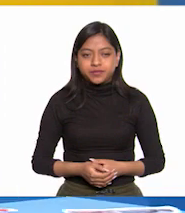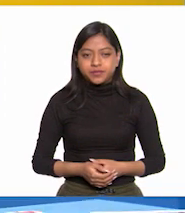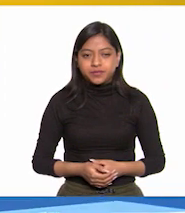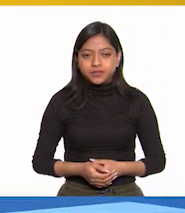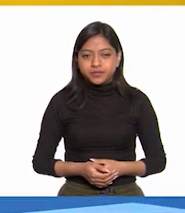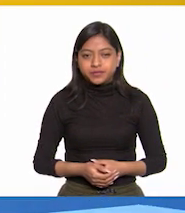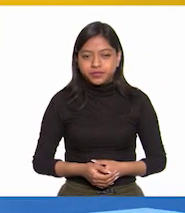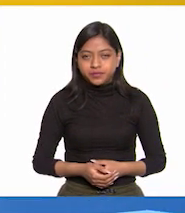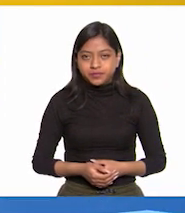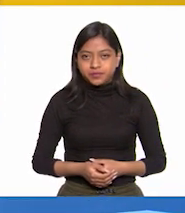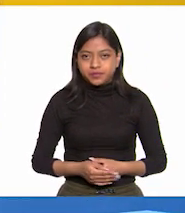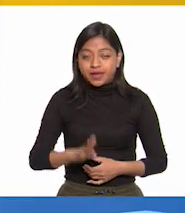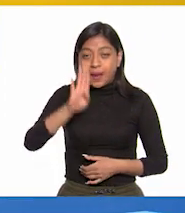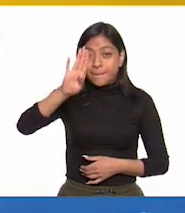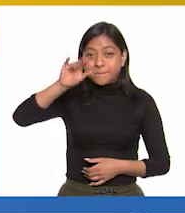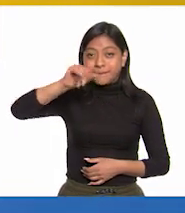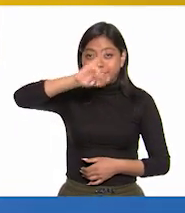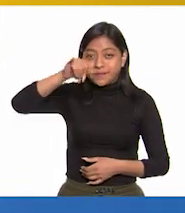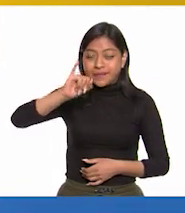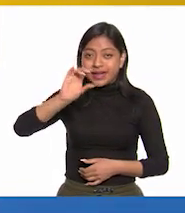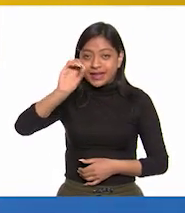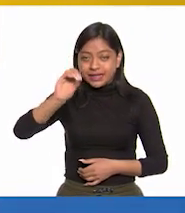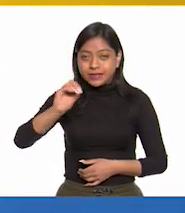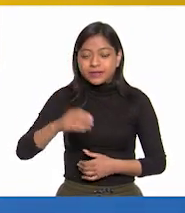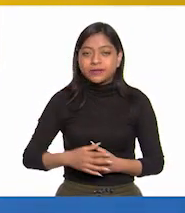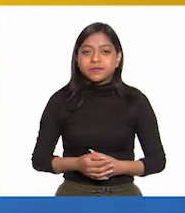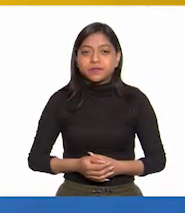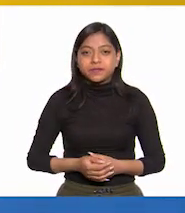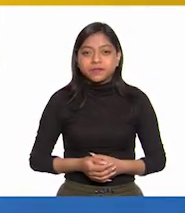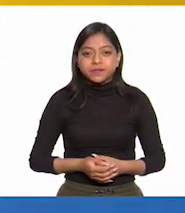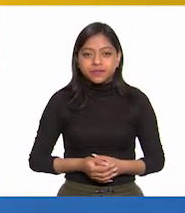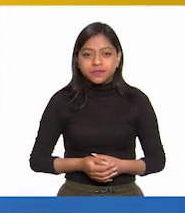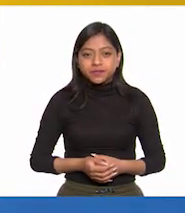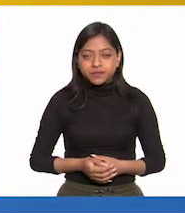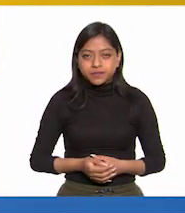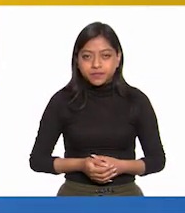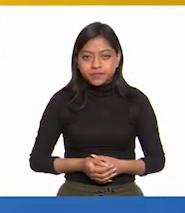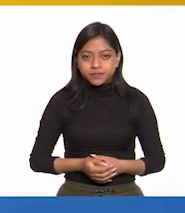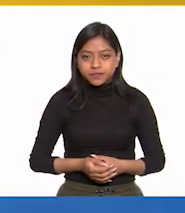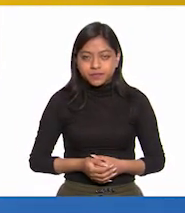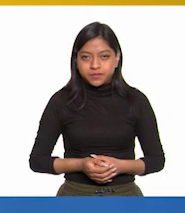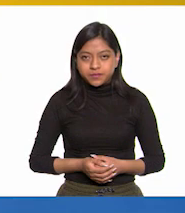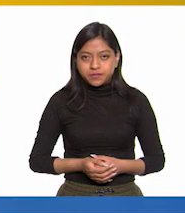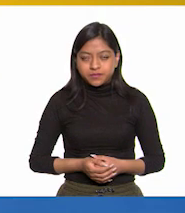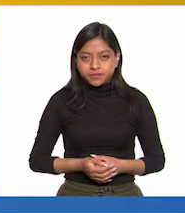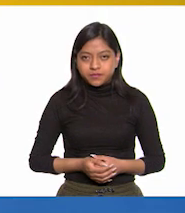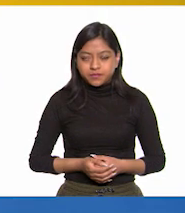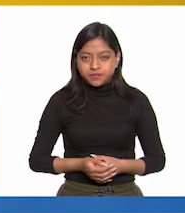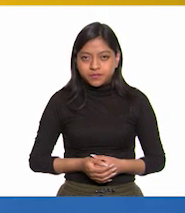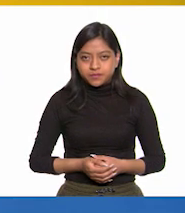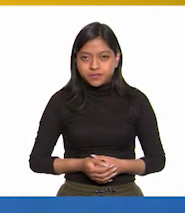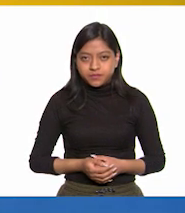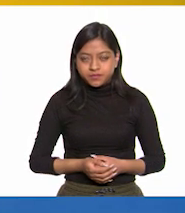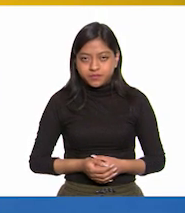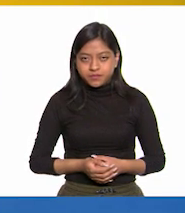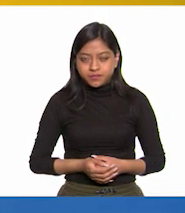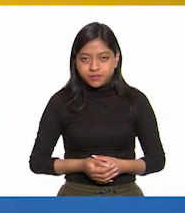Sería la zona del Bajío, Guanajuato. Quedamos... ¡Ajá! Estoy perdida. En el centro.